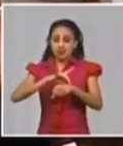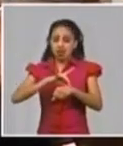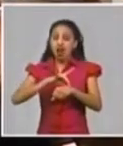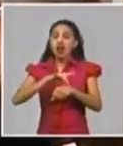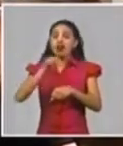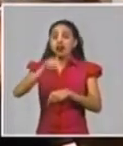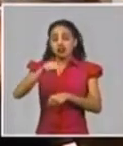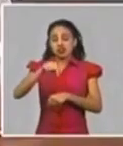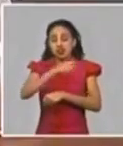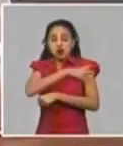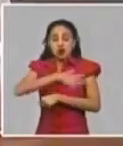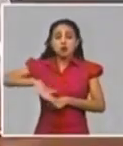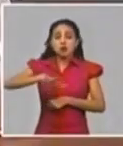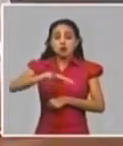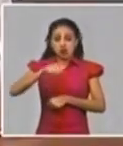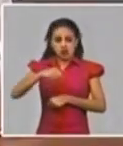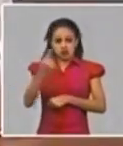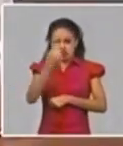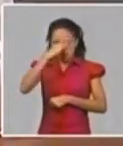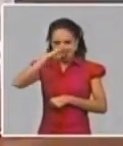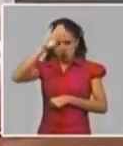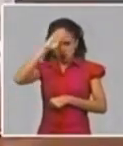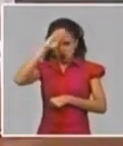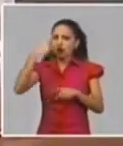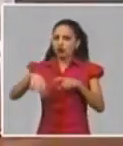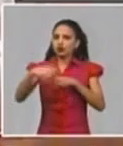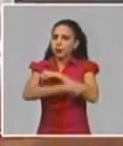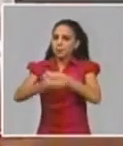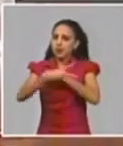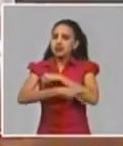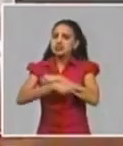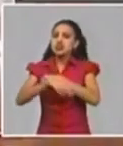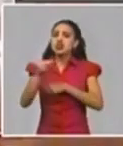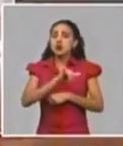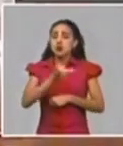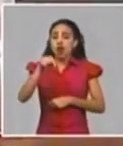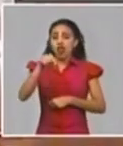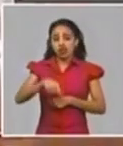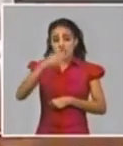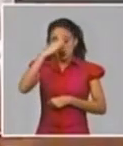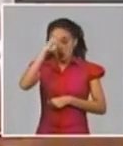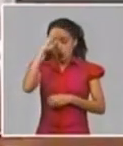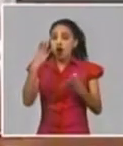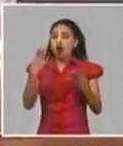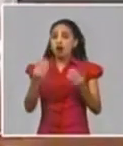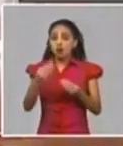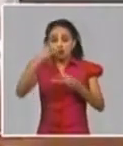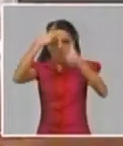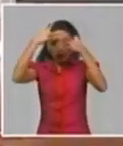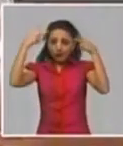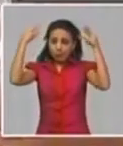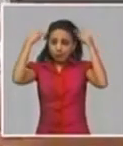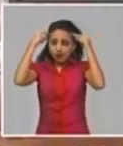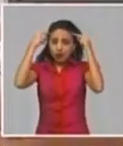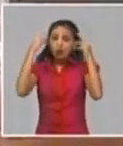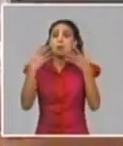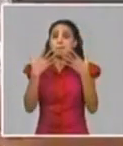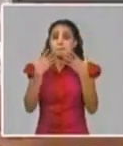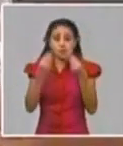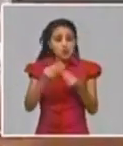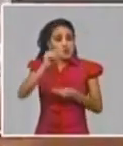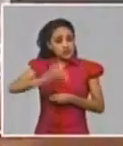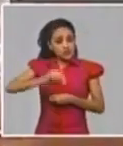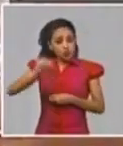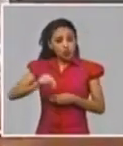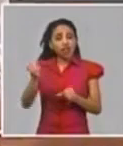se ha demostrado en el exterior. Cuba tiene más de 84.000 profesionales de esta rama de la ciencia médica con una de las mejores tasas de enfermeros